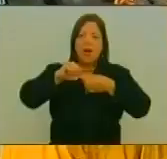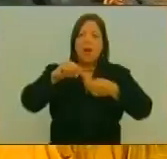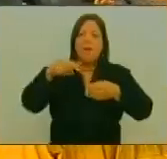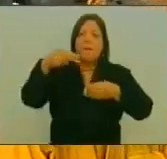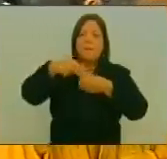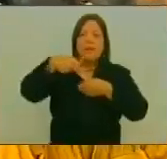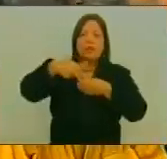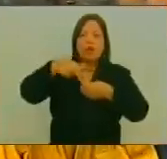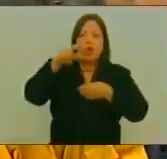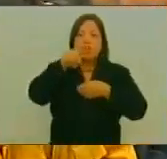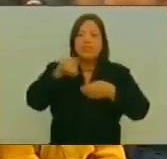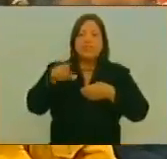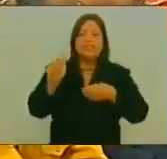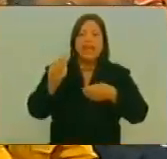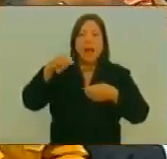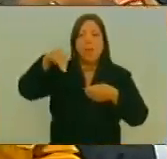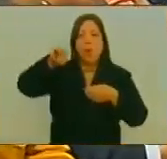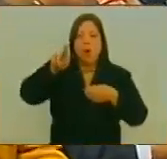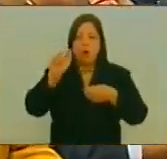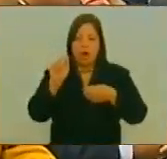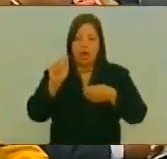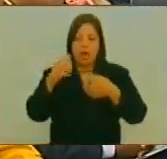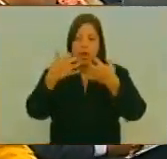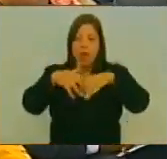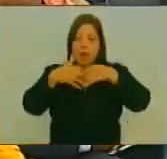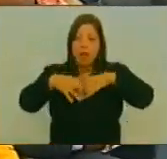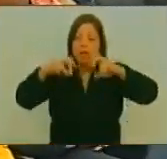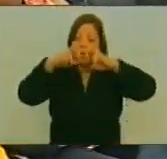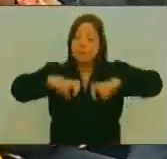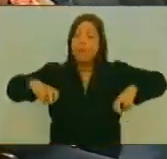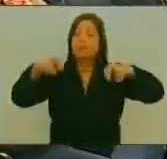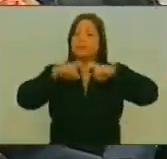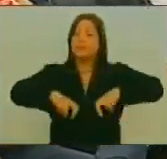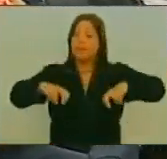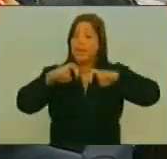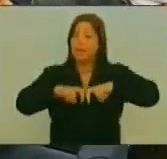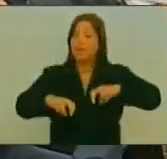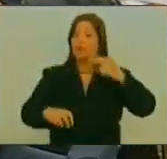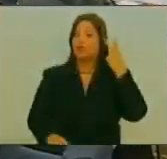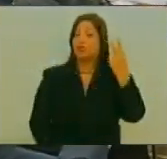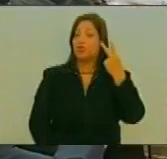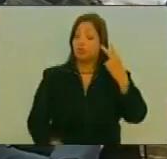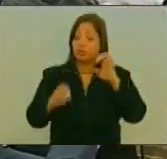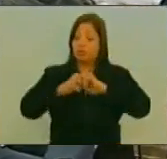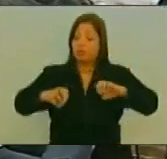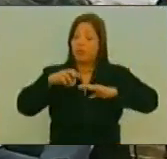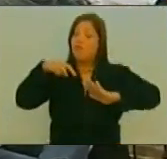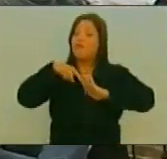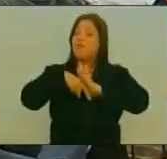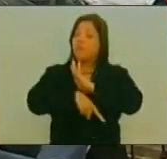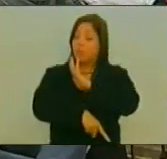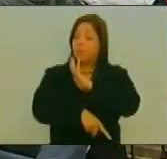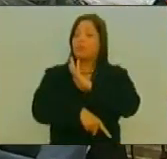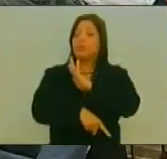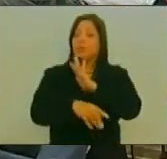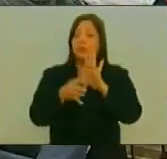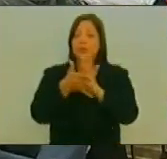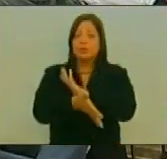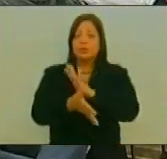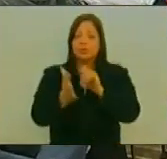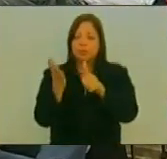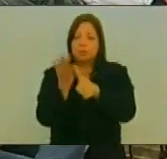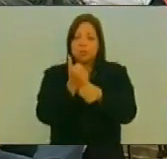Sobre los cuales Desarrolla Investigaciones Y avances El ministerio Público En pro de